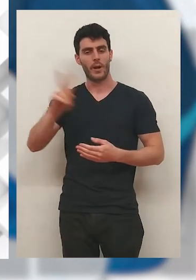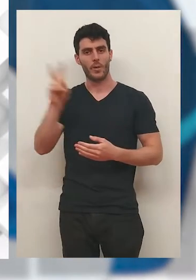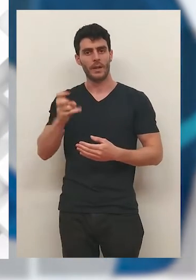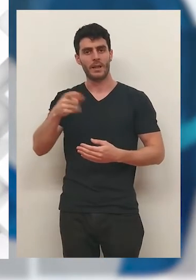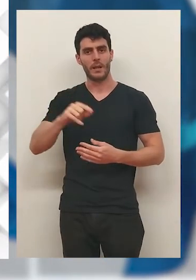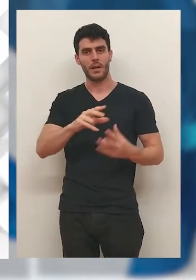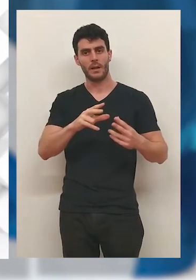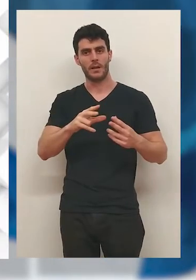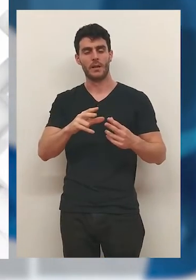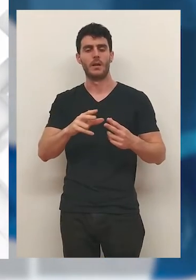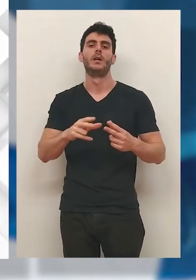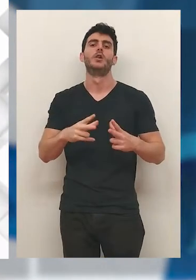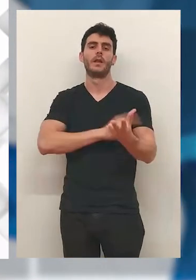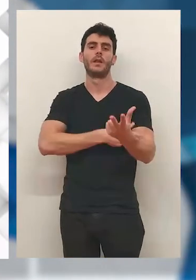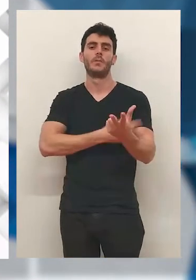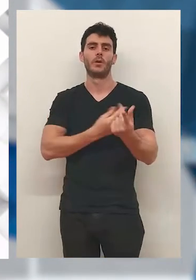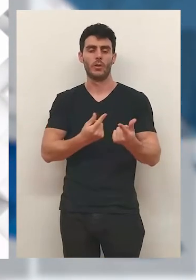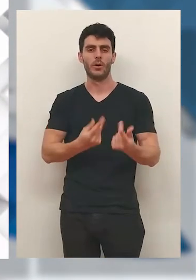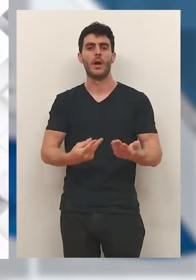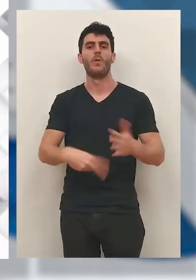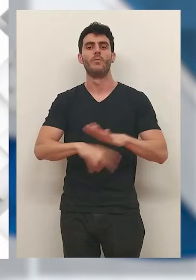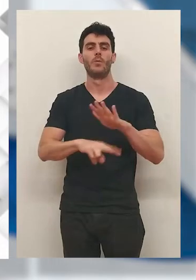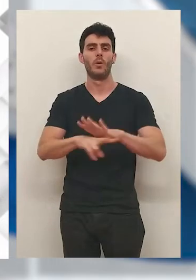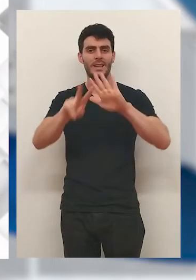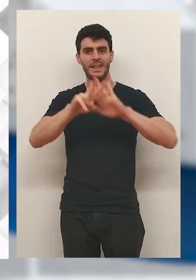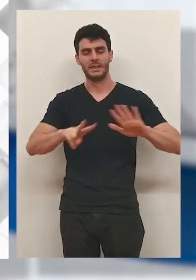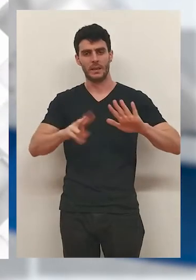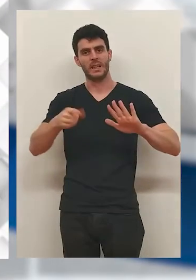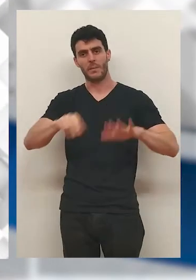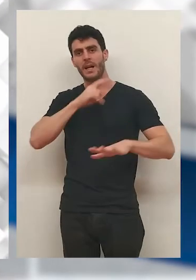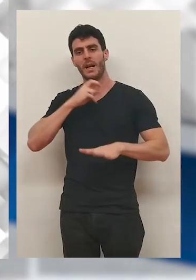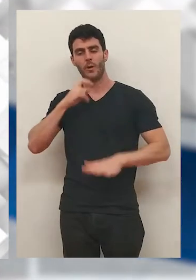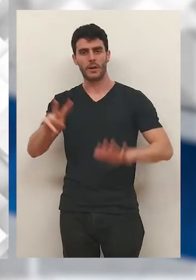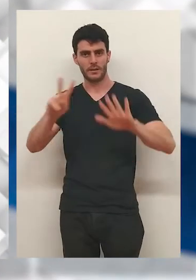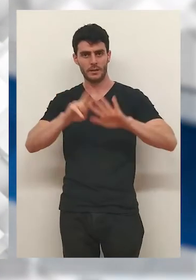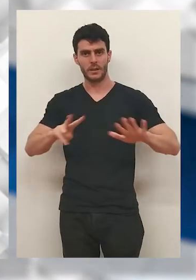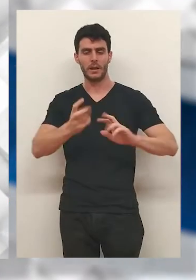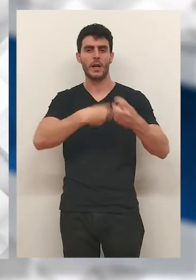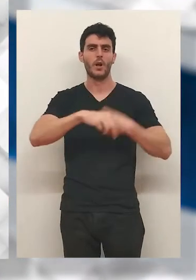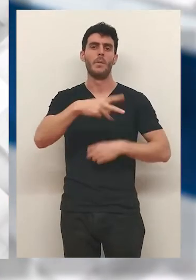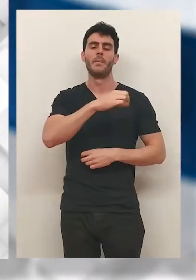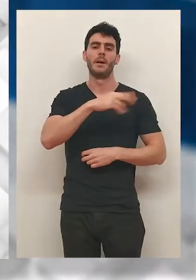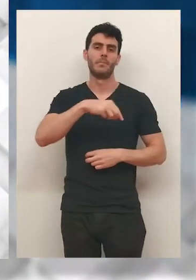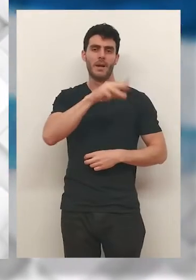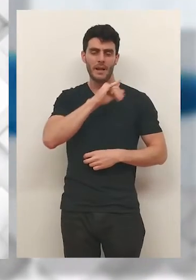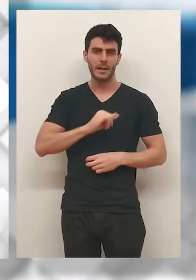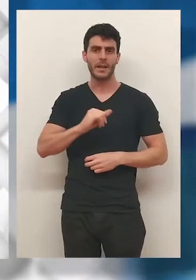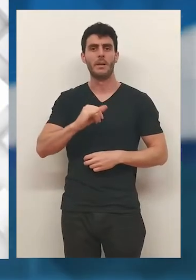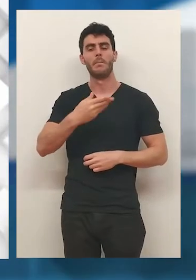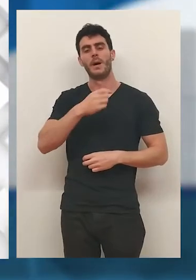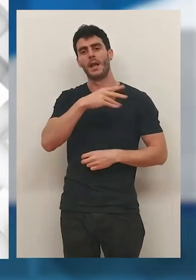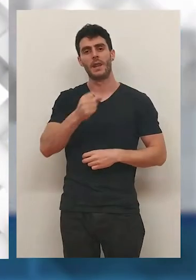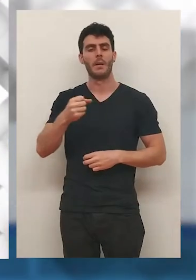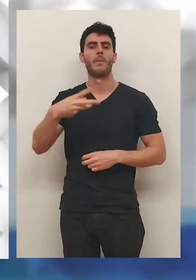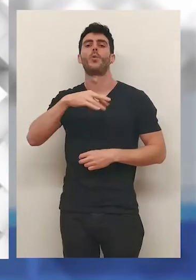Ribeiro, procedente del Tudelano. Al igual que el equipo blanco y rojo, también siete futbolistas tienen actualmente en Calahorra. Eduardo Arevalo consiguió renovar a